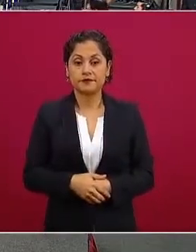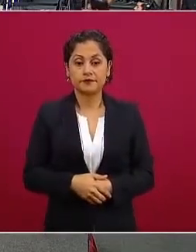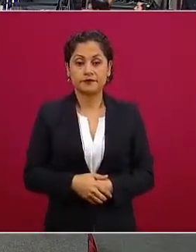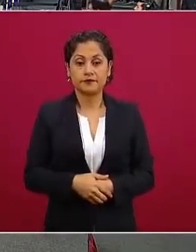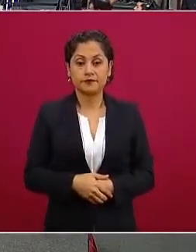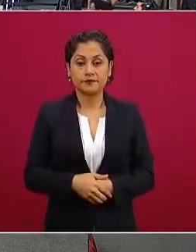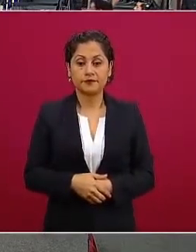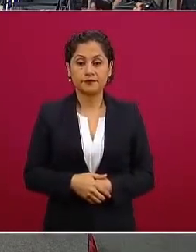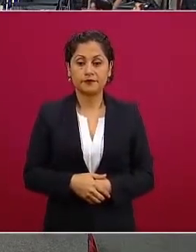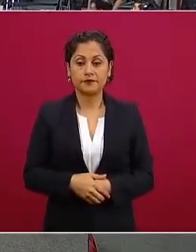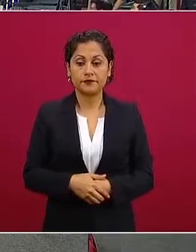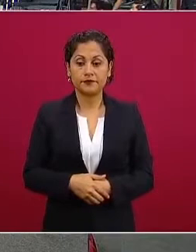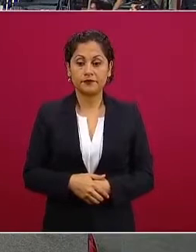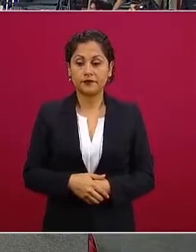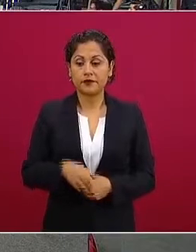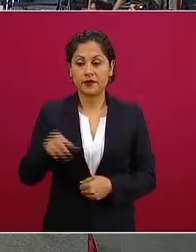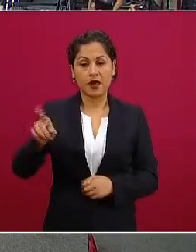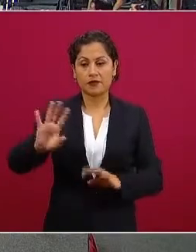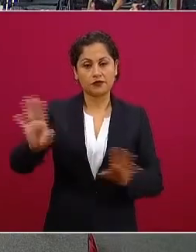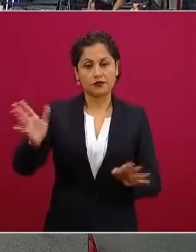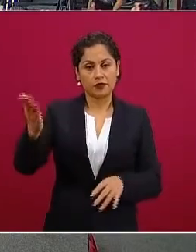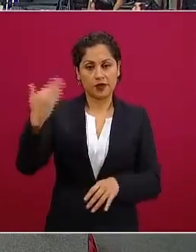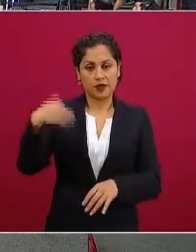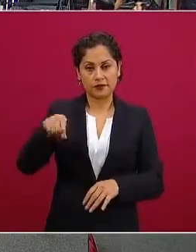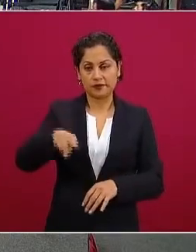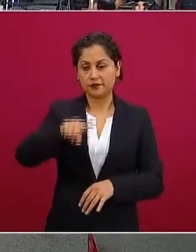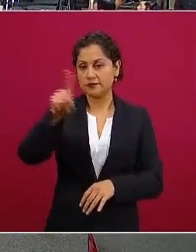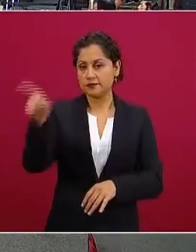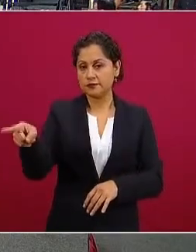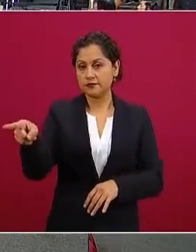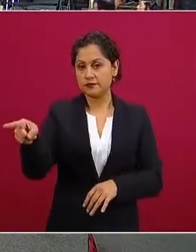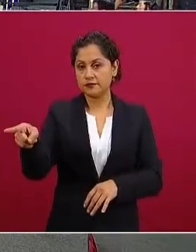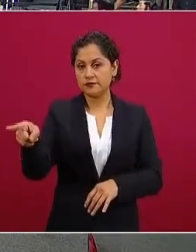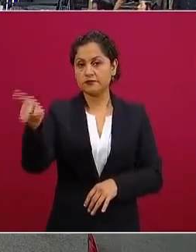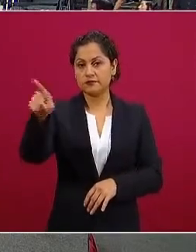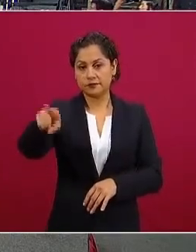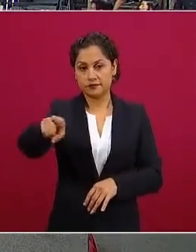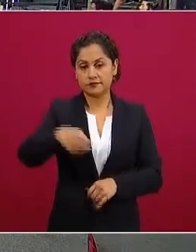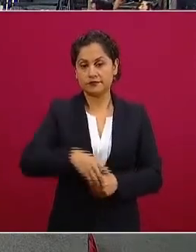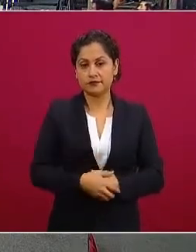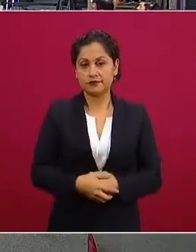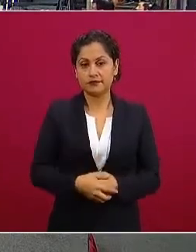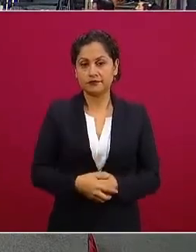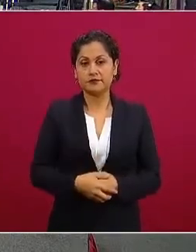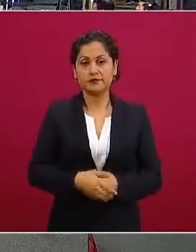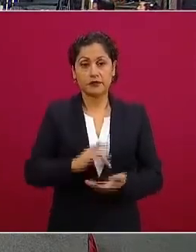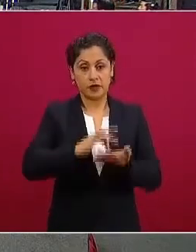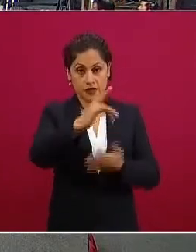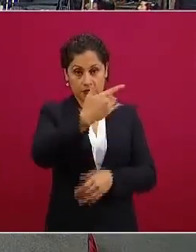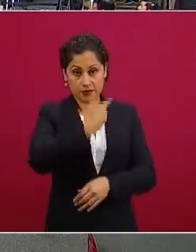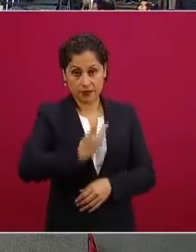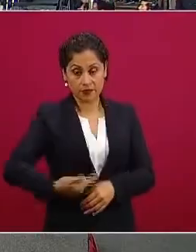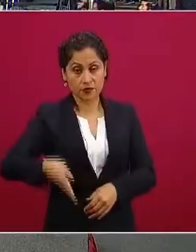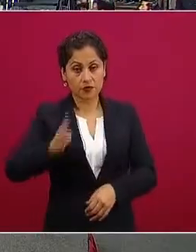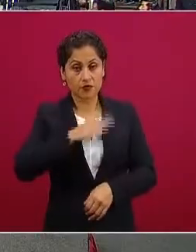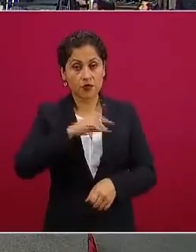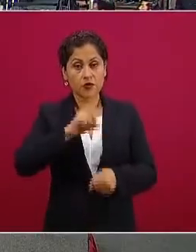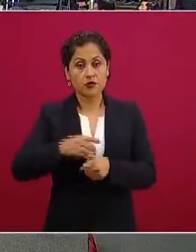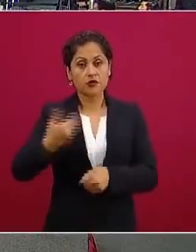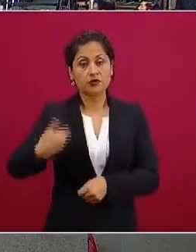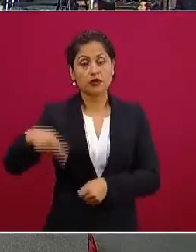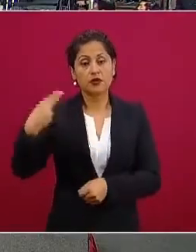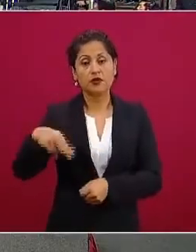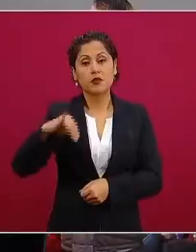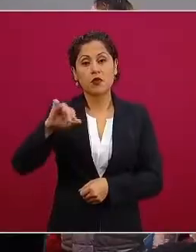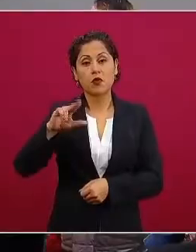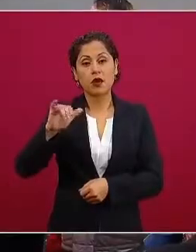ah pero ya te había dado la palabra y luego gracias señor presidente buenos días Juan Carlos Machorro del portal